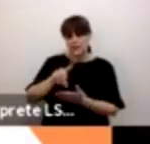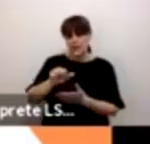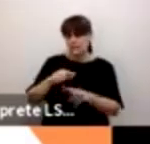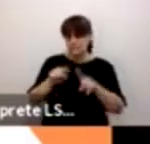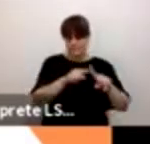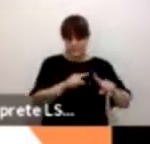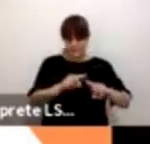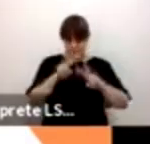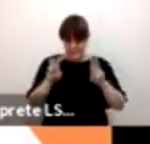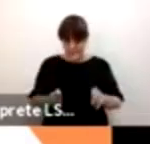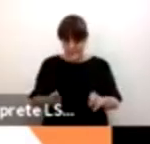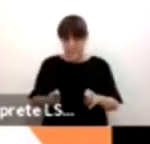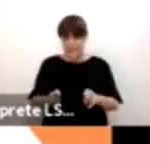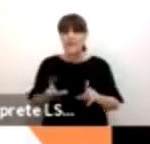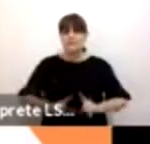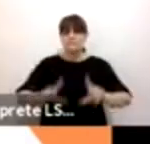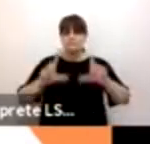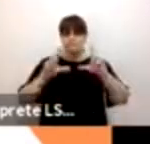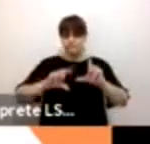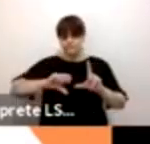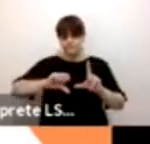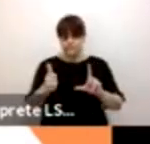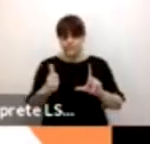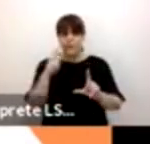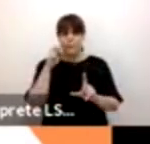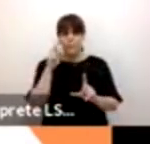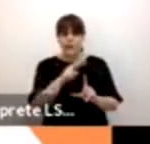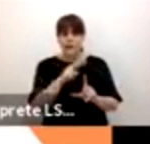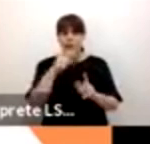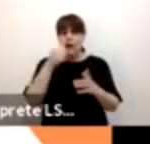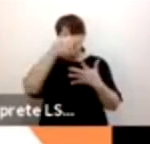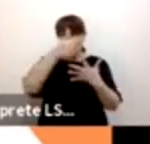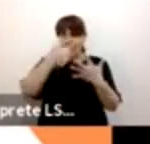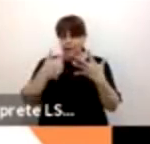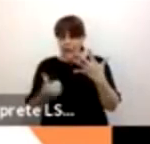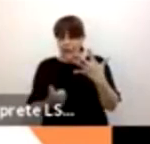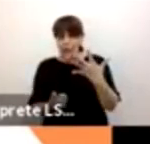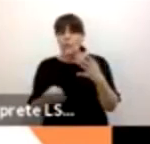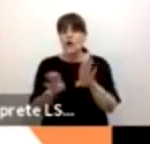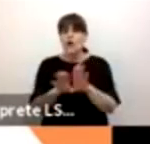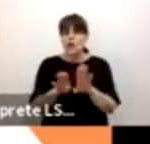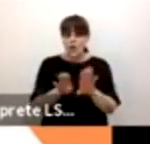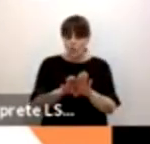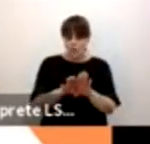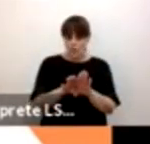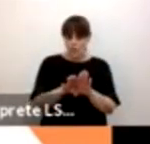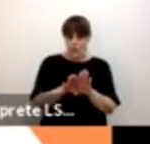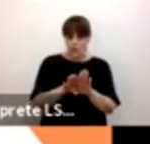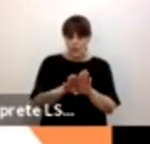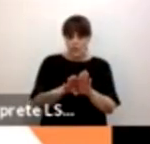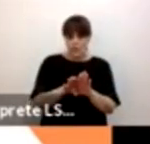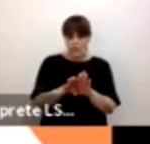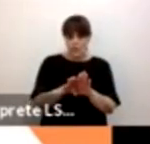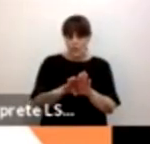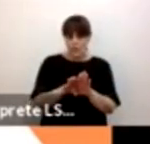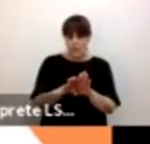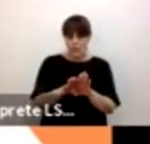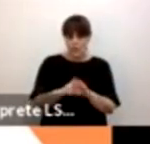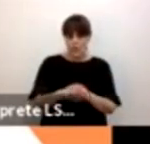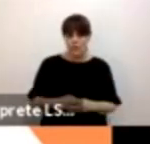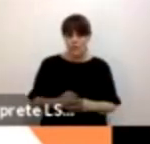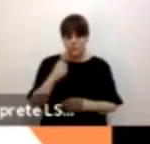Bueno, aquí viene un poco la estructura en que están formadas cada una de las sesiones en esta guía metodológica, pero